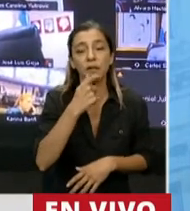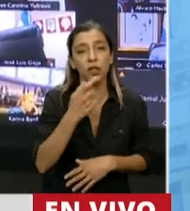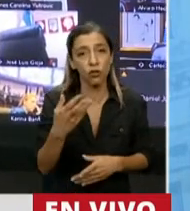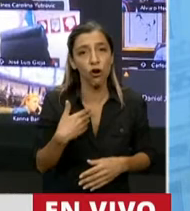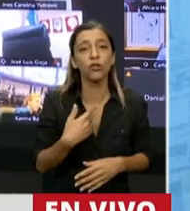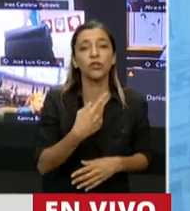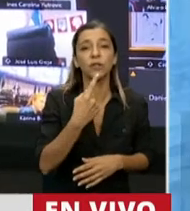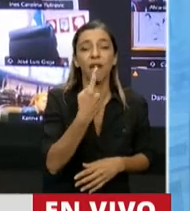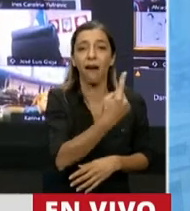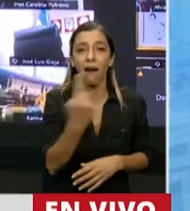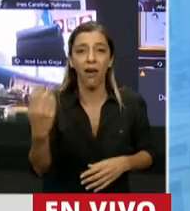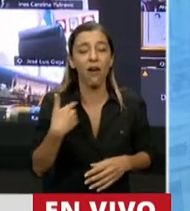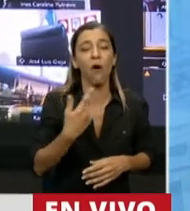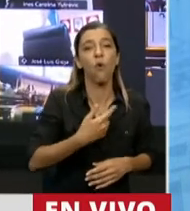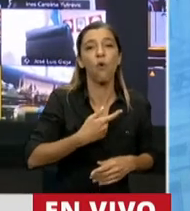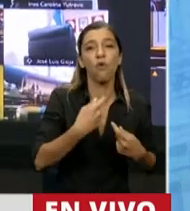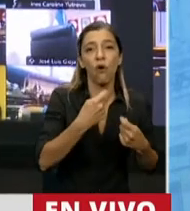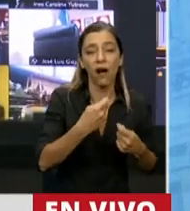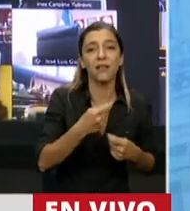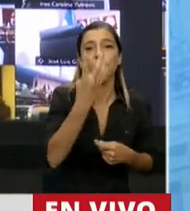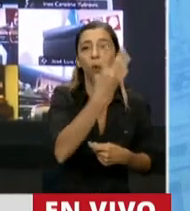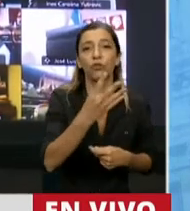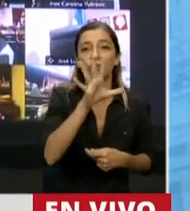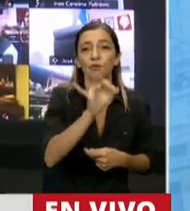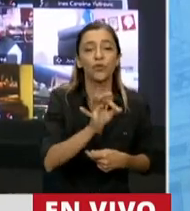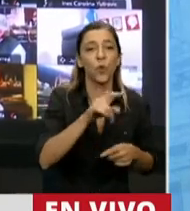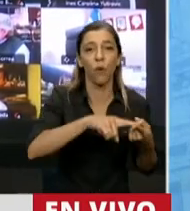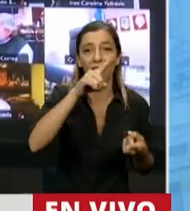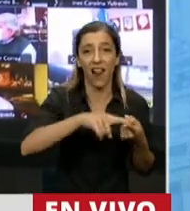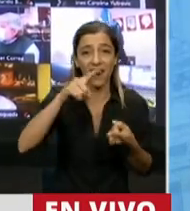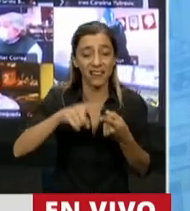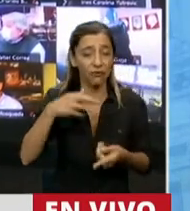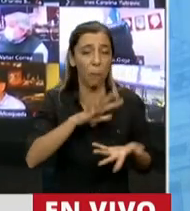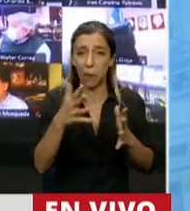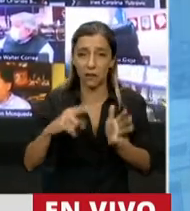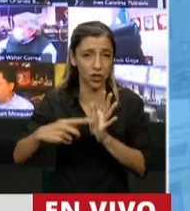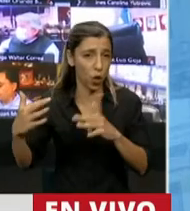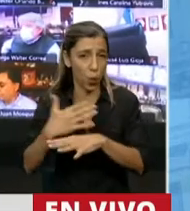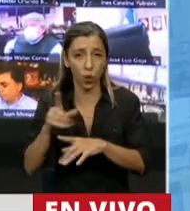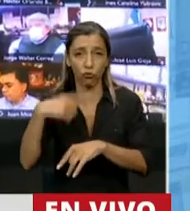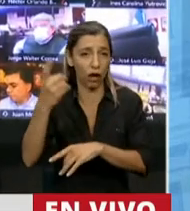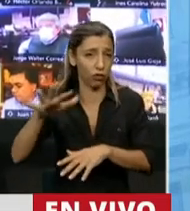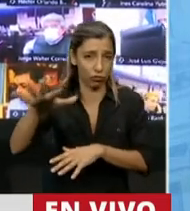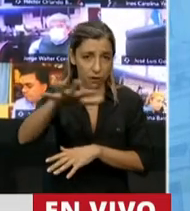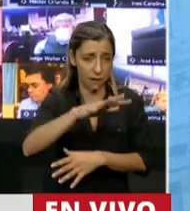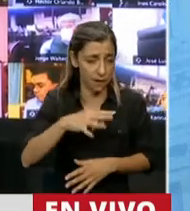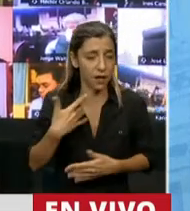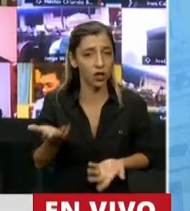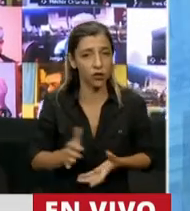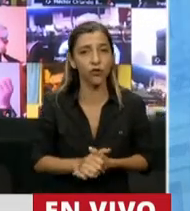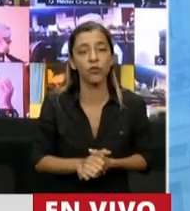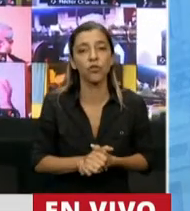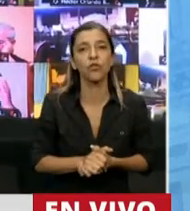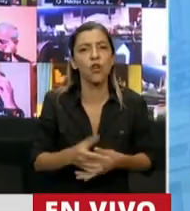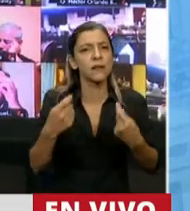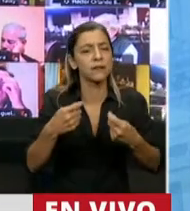por habitantes de 450 litros promedio por día, similar al de Buenos Aires y otras zonas más húmedas del país, llegando a